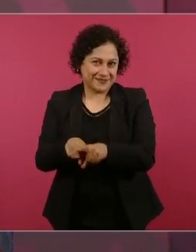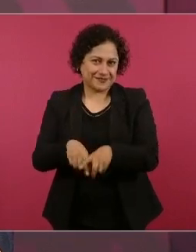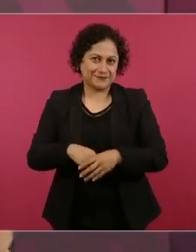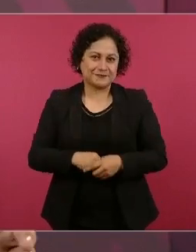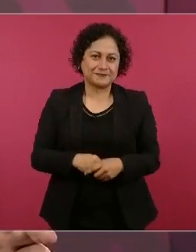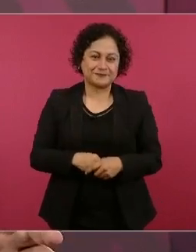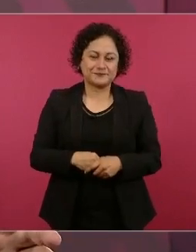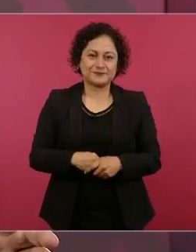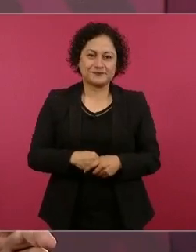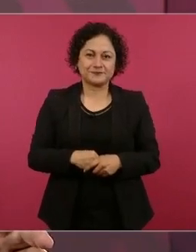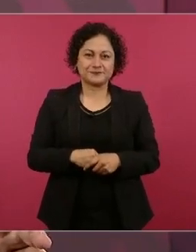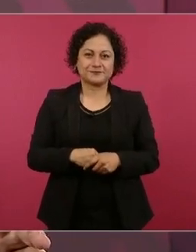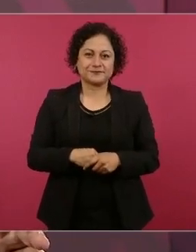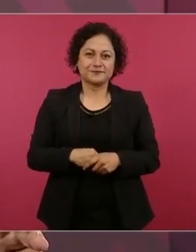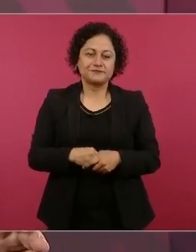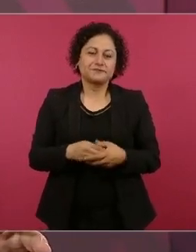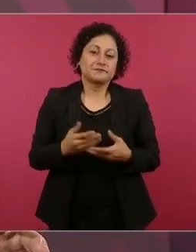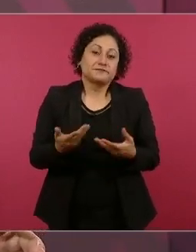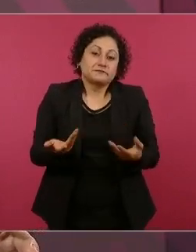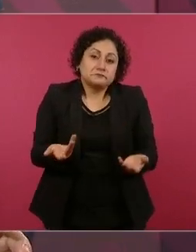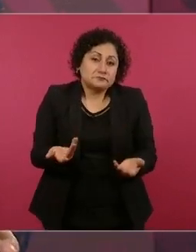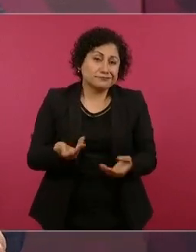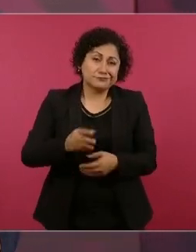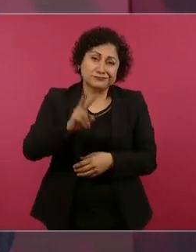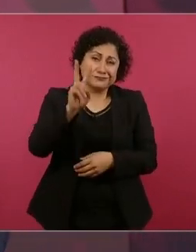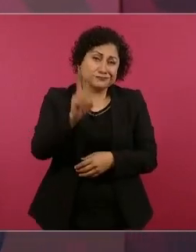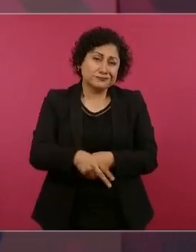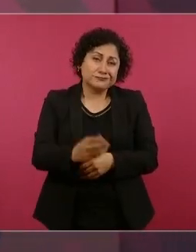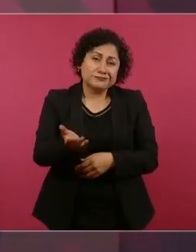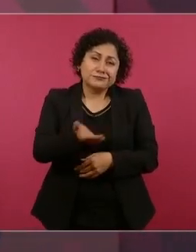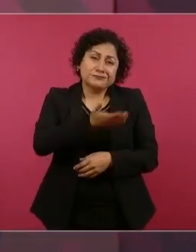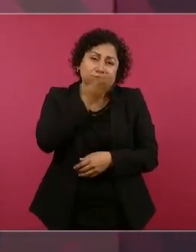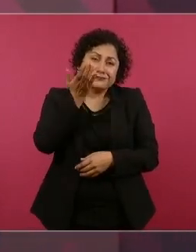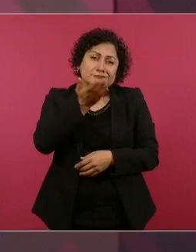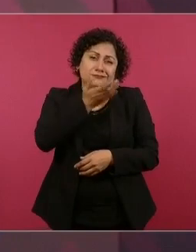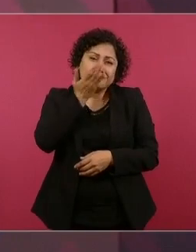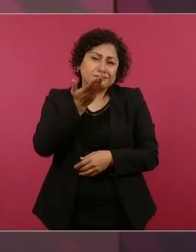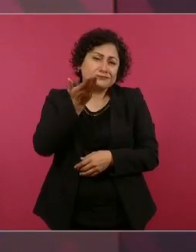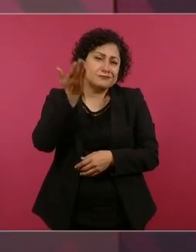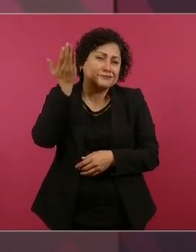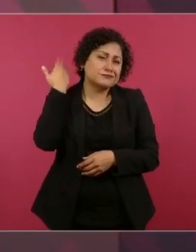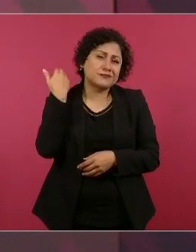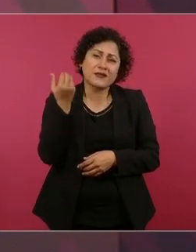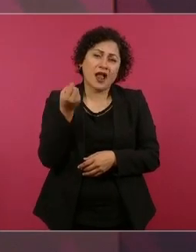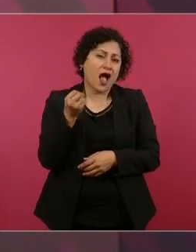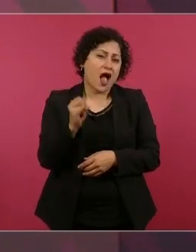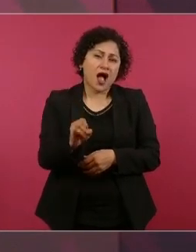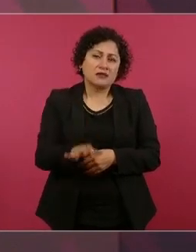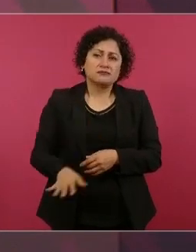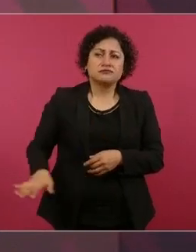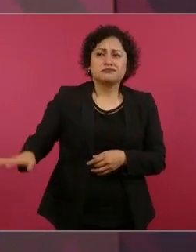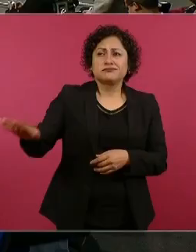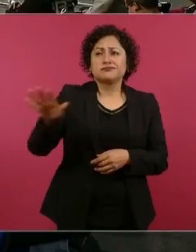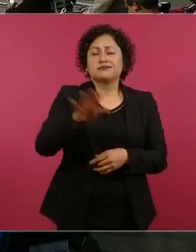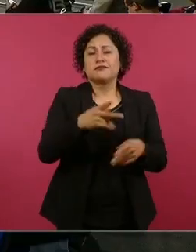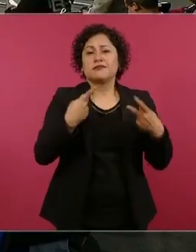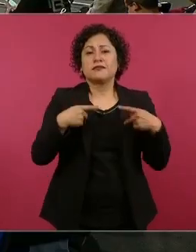Y pues todo el mundo le creía,